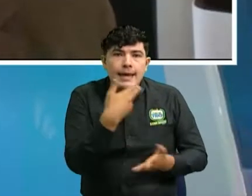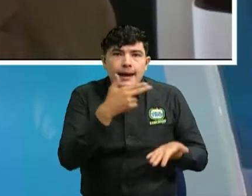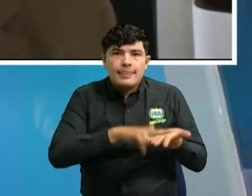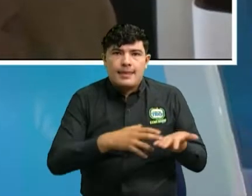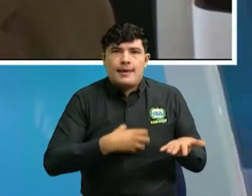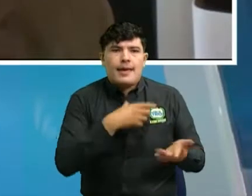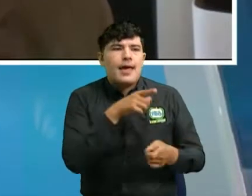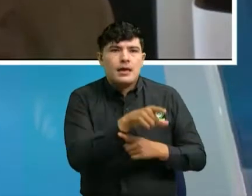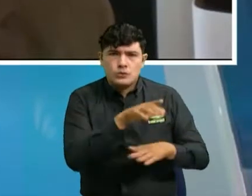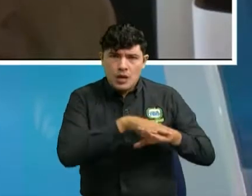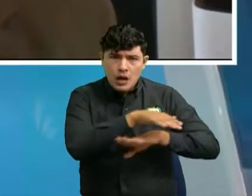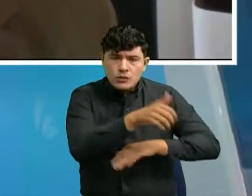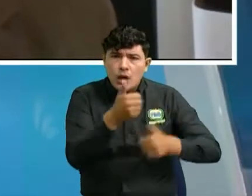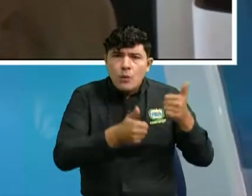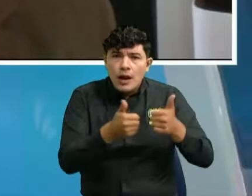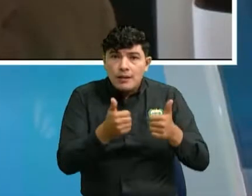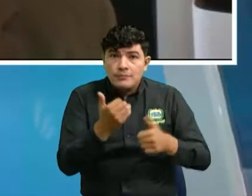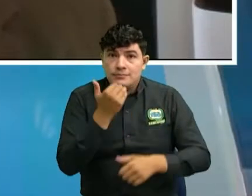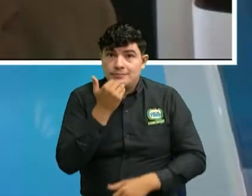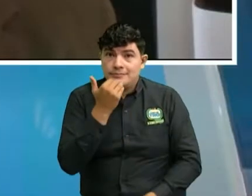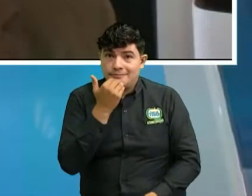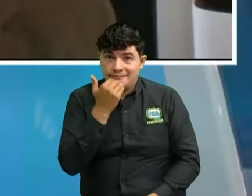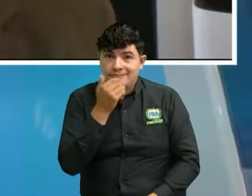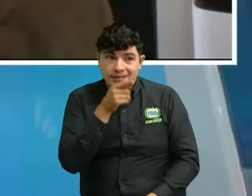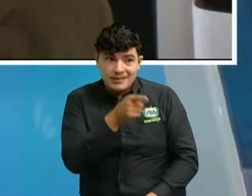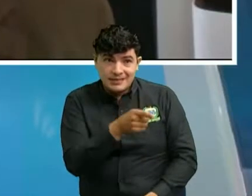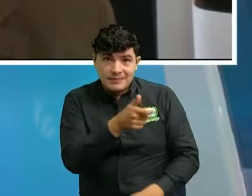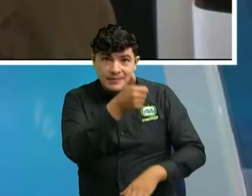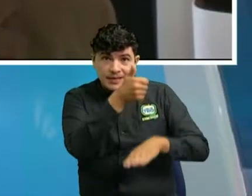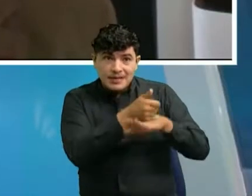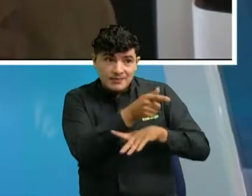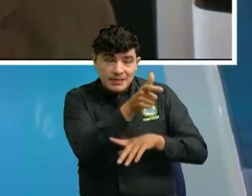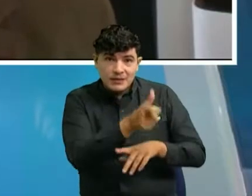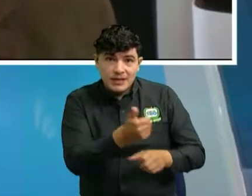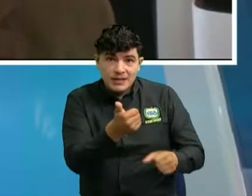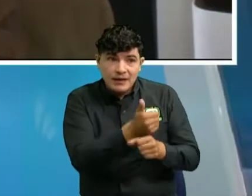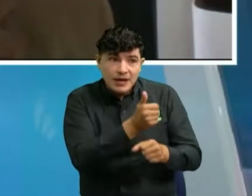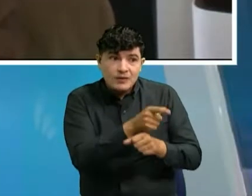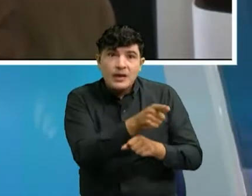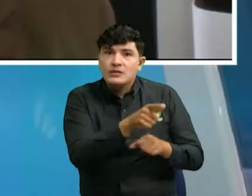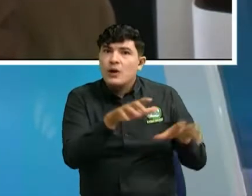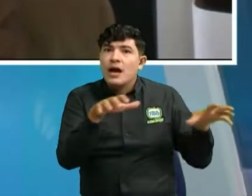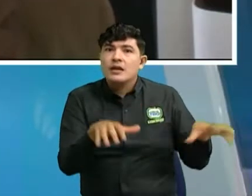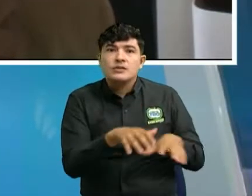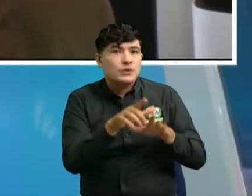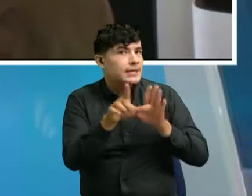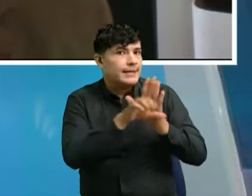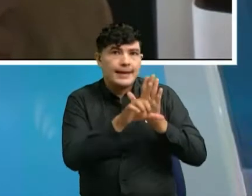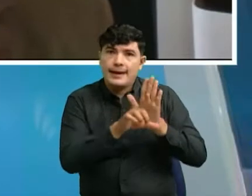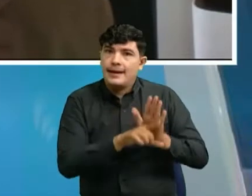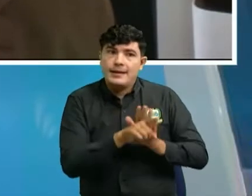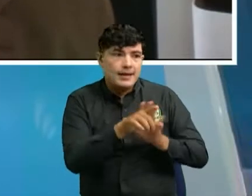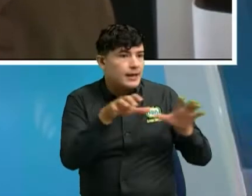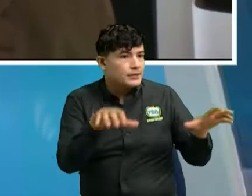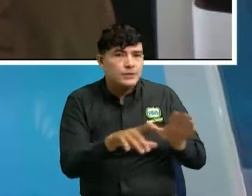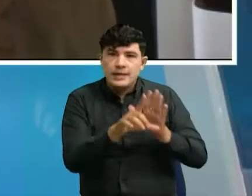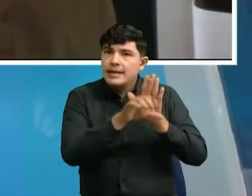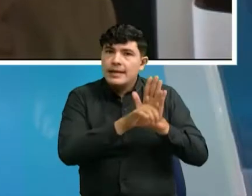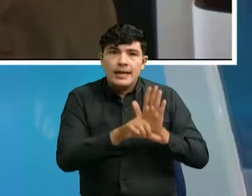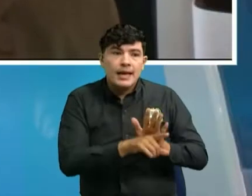Y eso es causar muchas veces, inclusive de que ese funcionario está actuando de manera malintencionada, es decir,